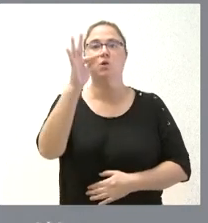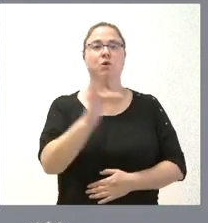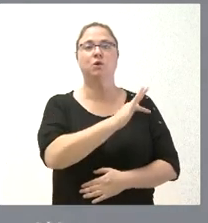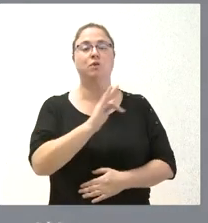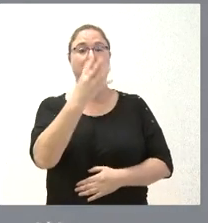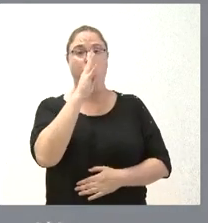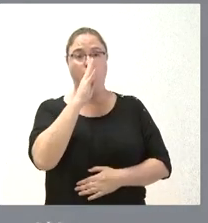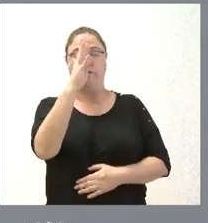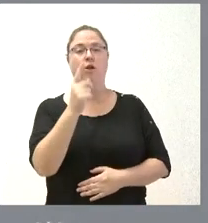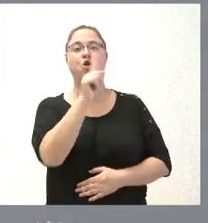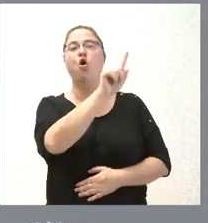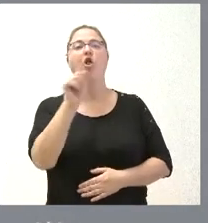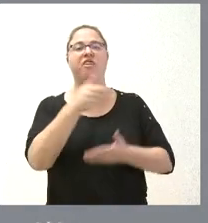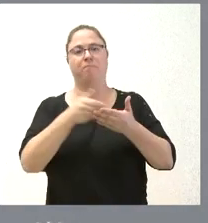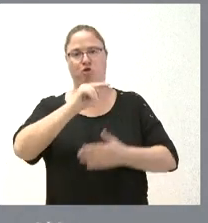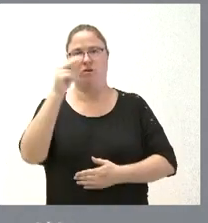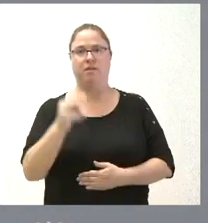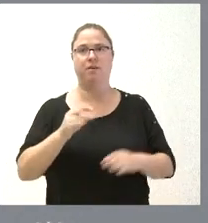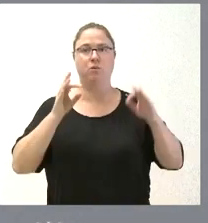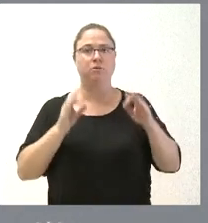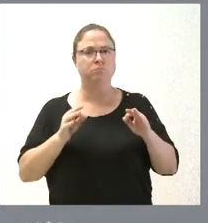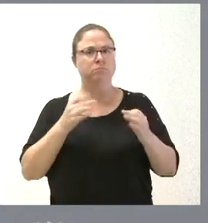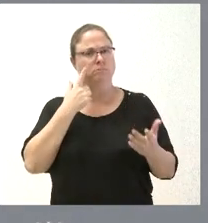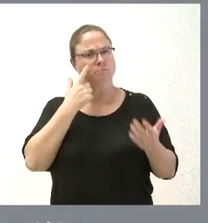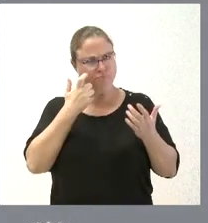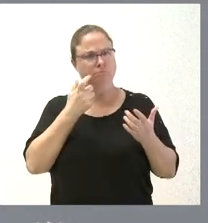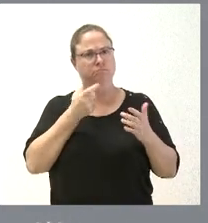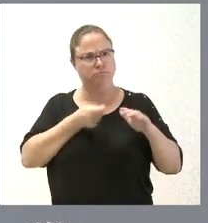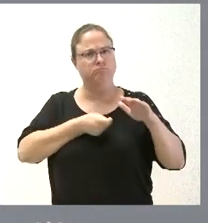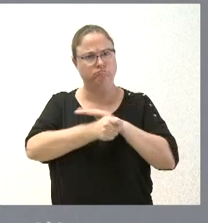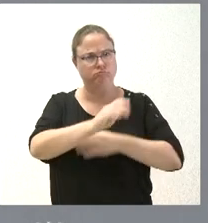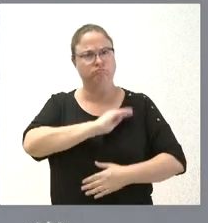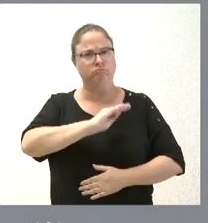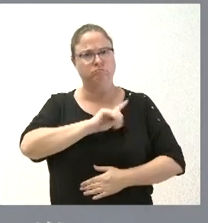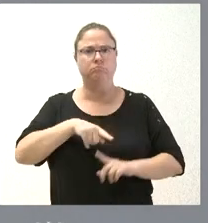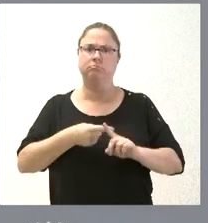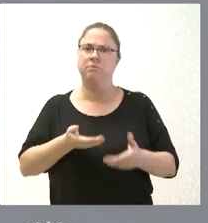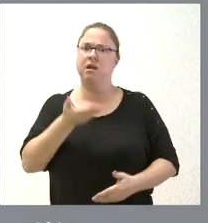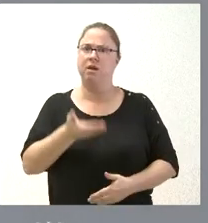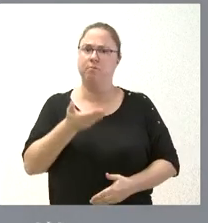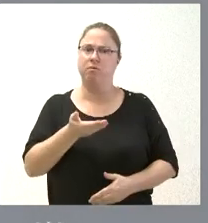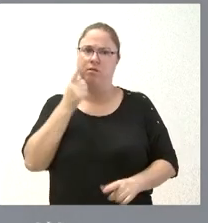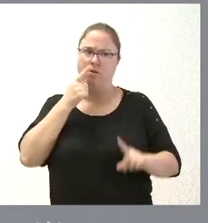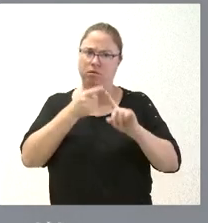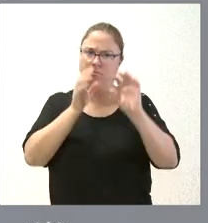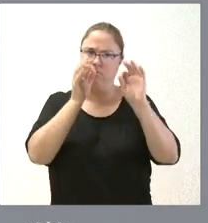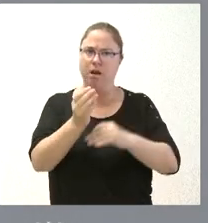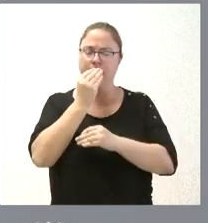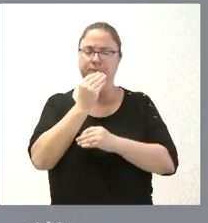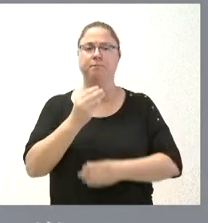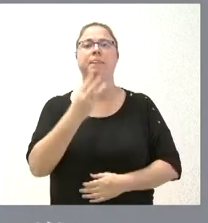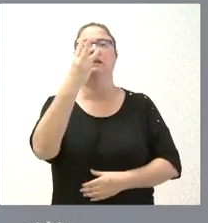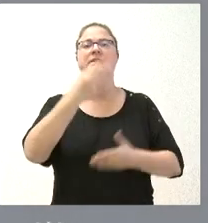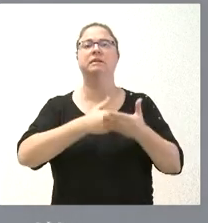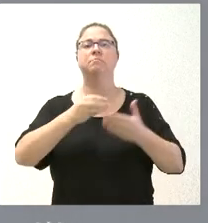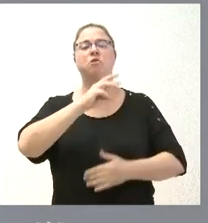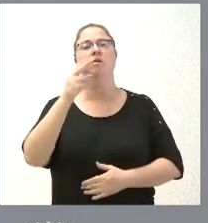certifica claramente también el volumen de inversión y la importancia que le dotamos a esta finalidad. 3 millones de euros